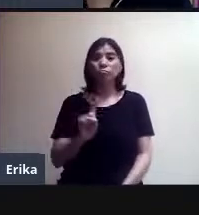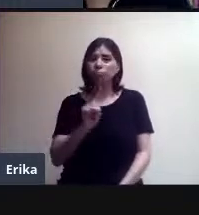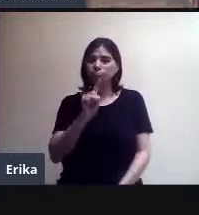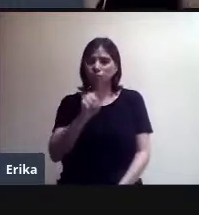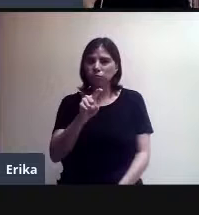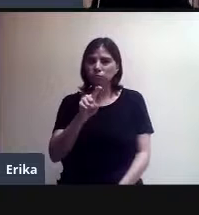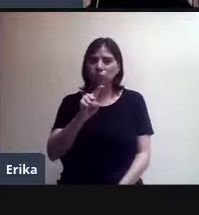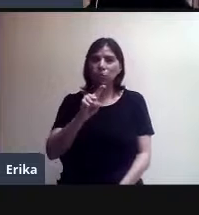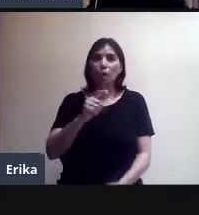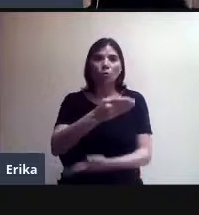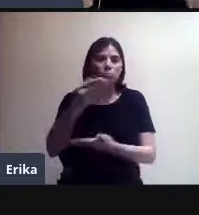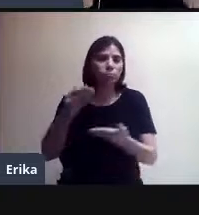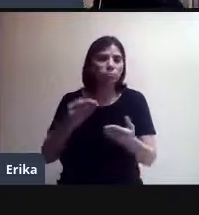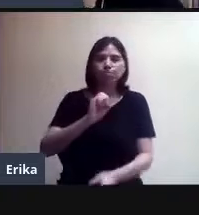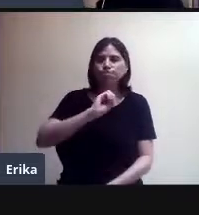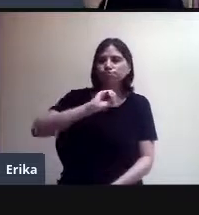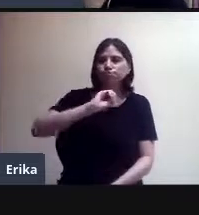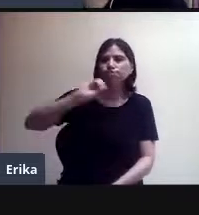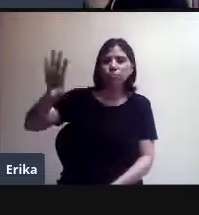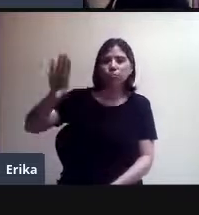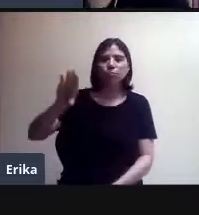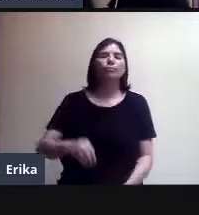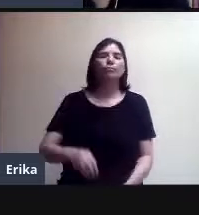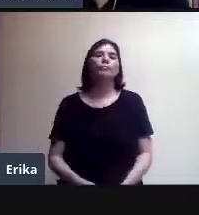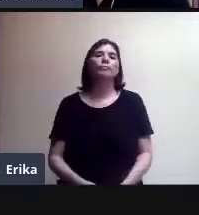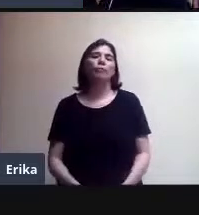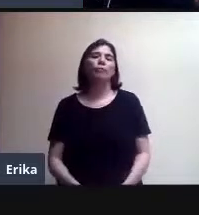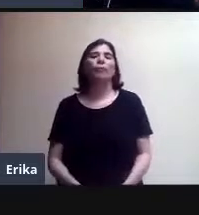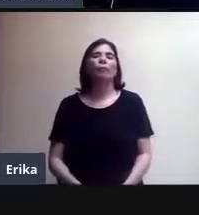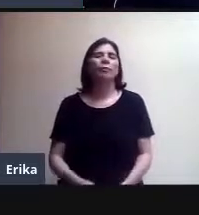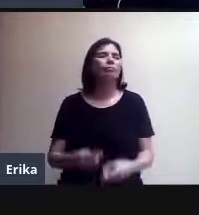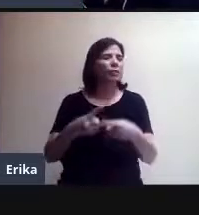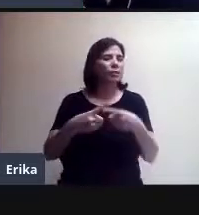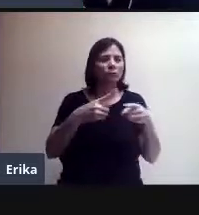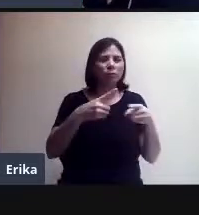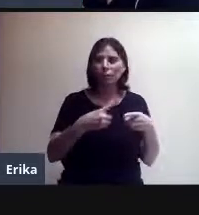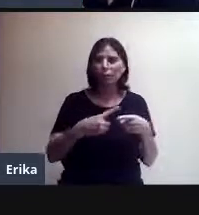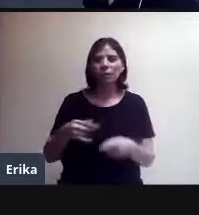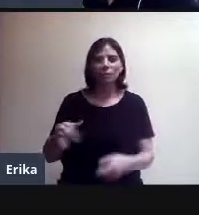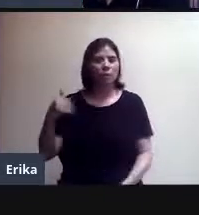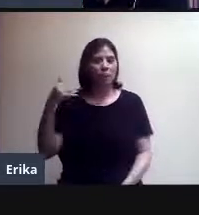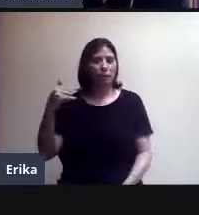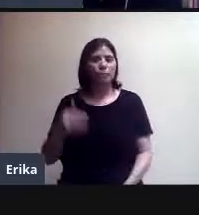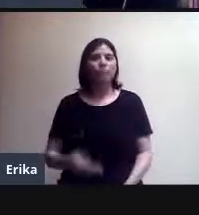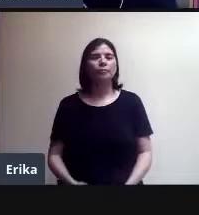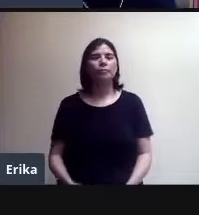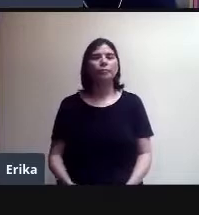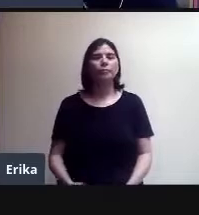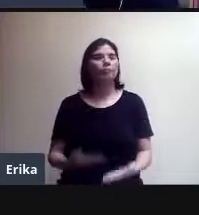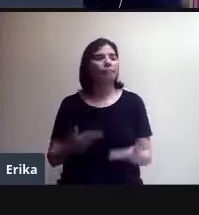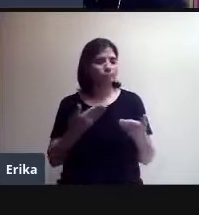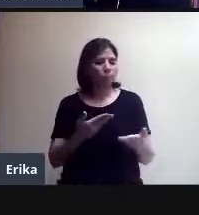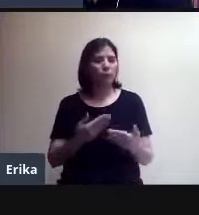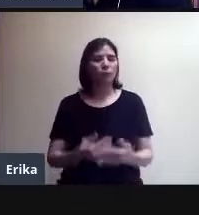más y de compartir en los distintos teléfonos. Adelante, Ale. Ok.